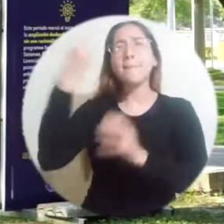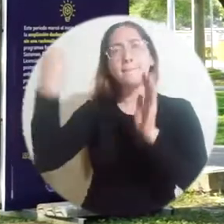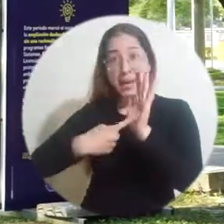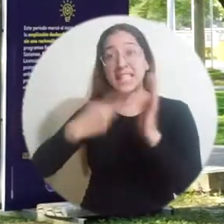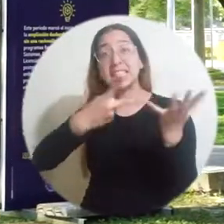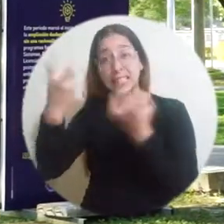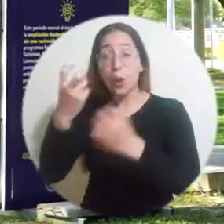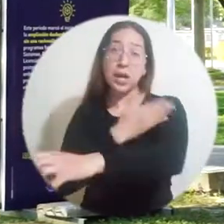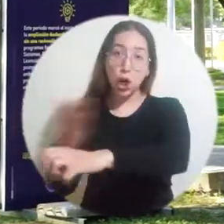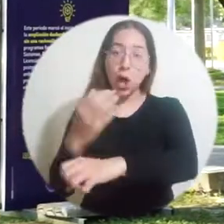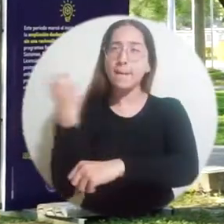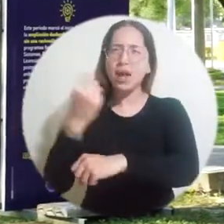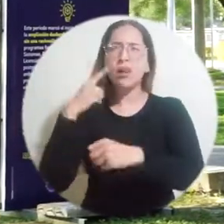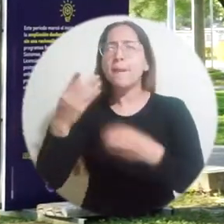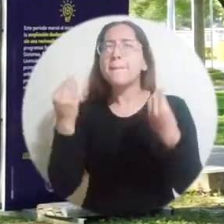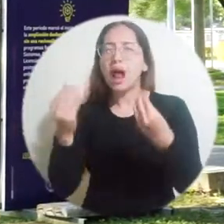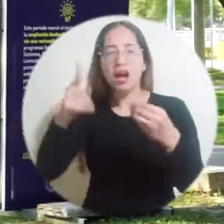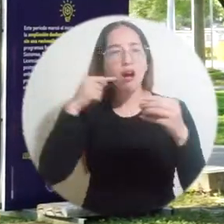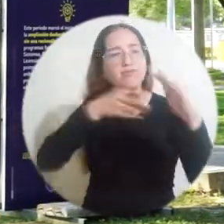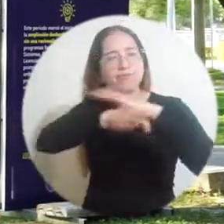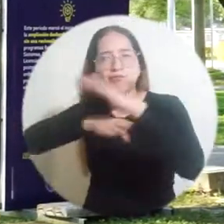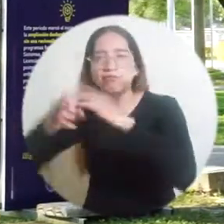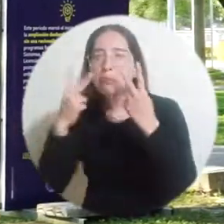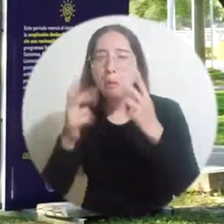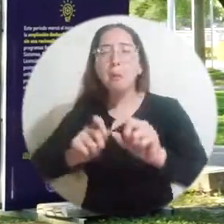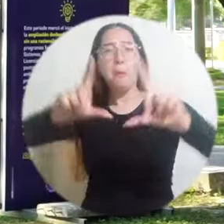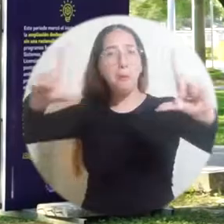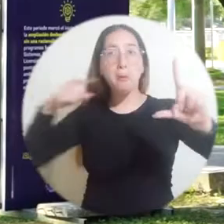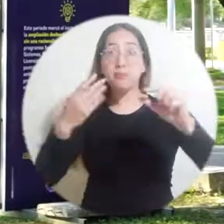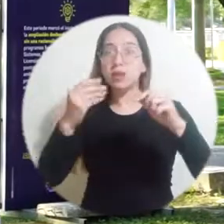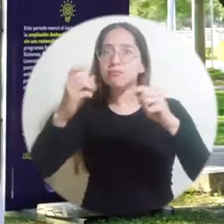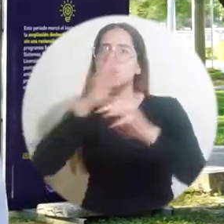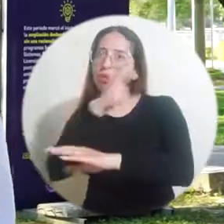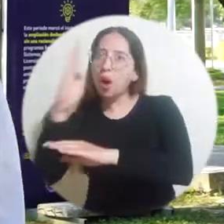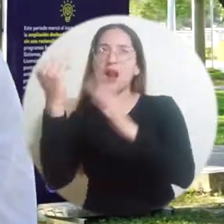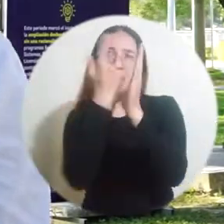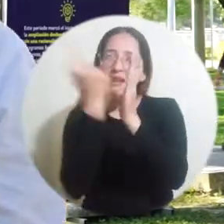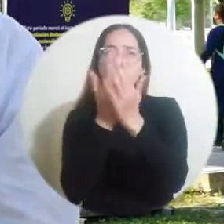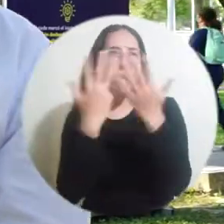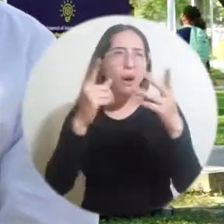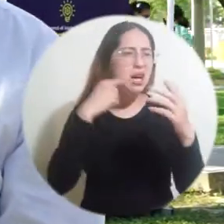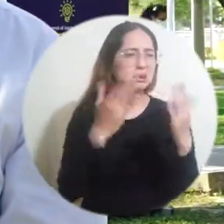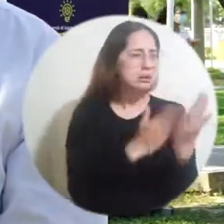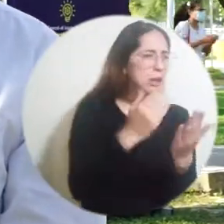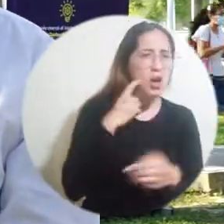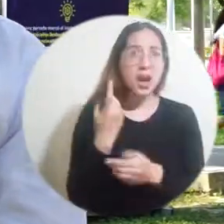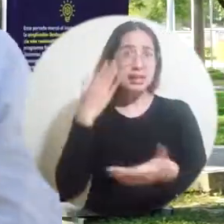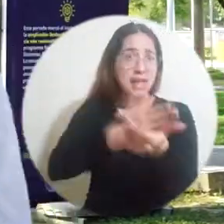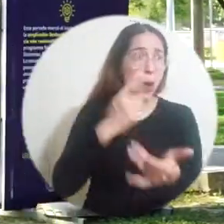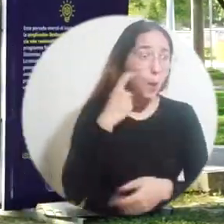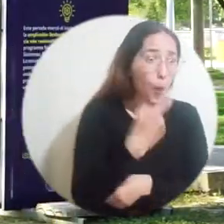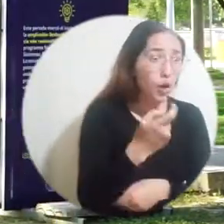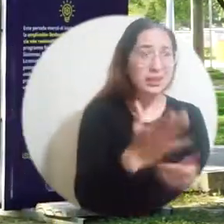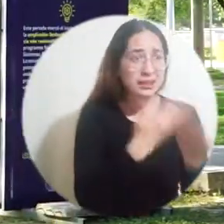cerca de 1.700 millones de pesos para brindarle acceso a los docentes y estudiantes, principalmente, a libros, a